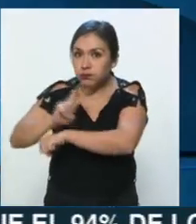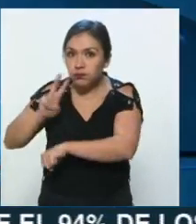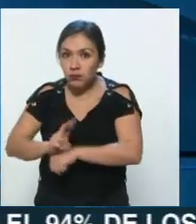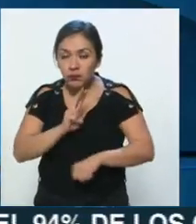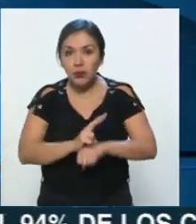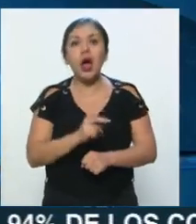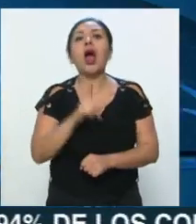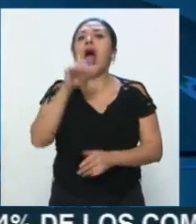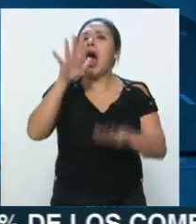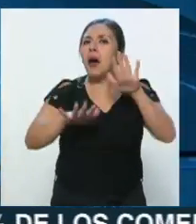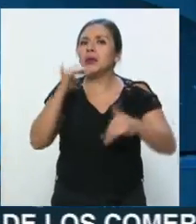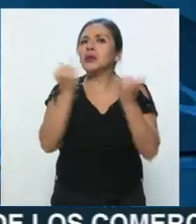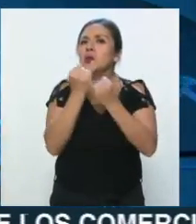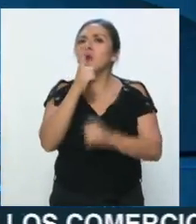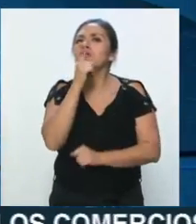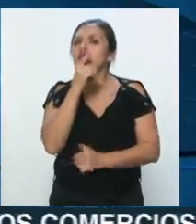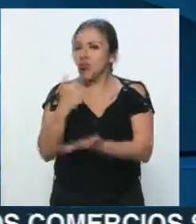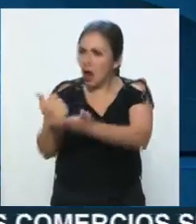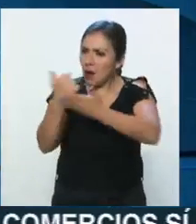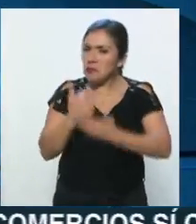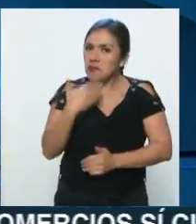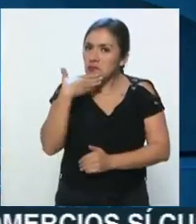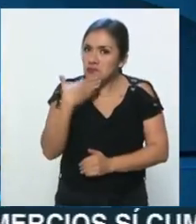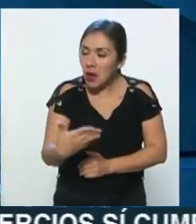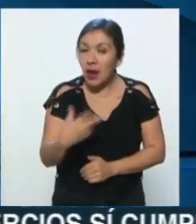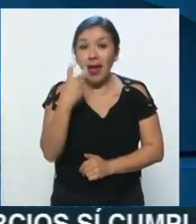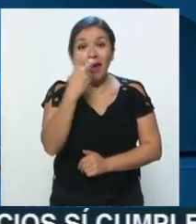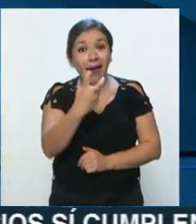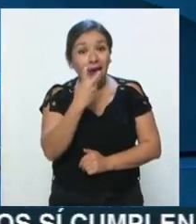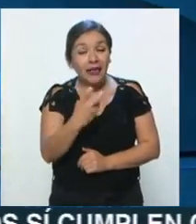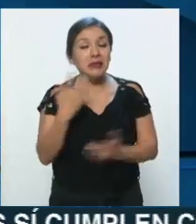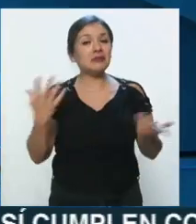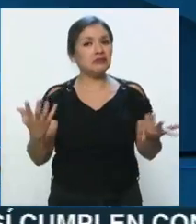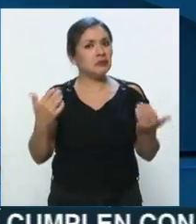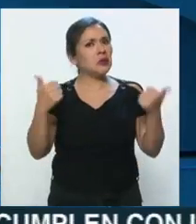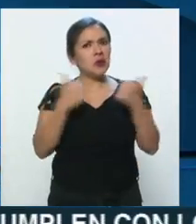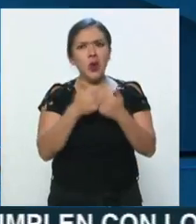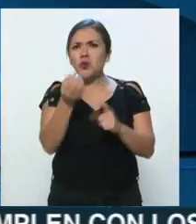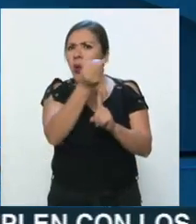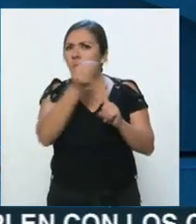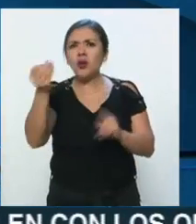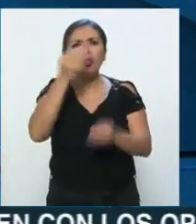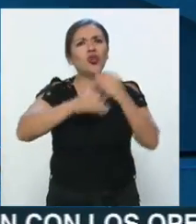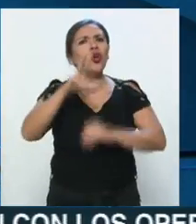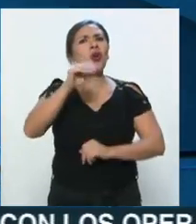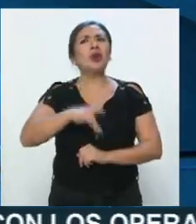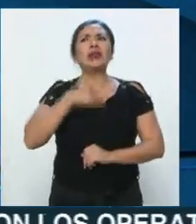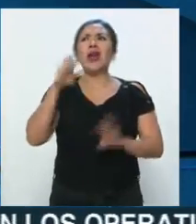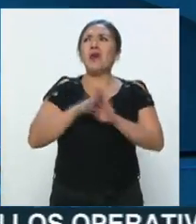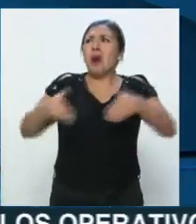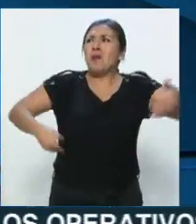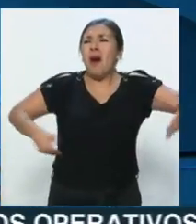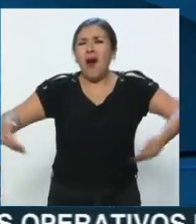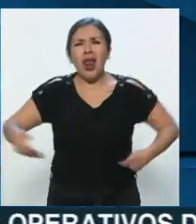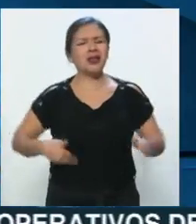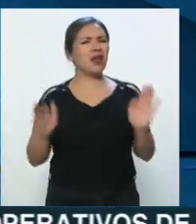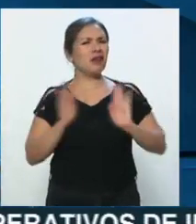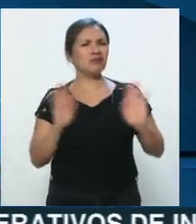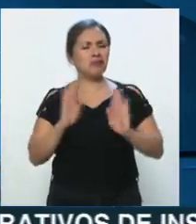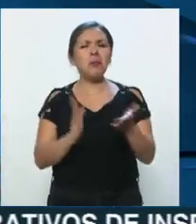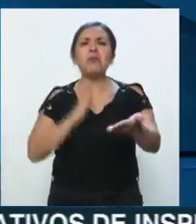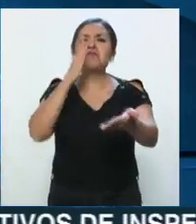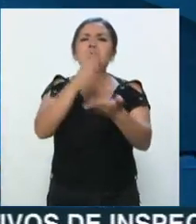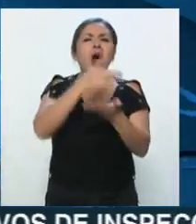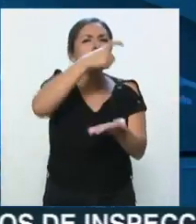muy amablemente también. Todo es en una forma donde ellos no se sientan agobiados, van a hacer sus